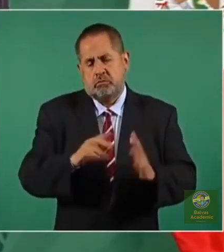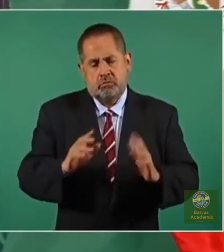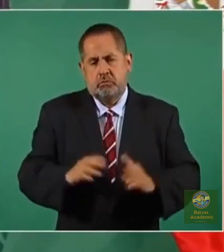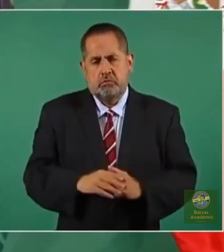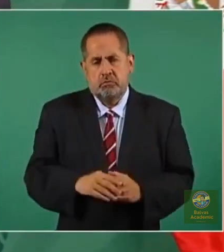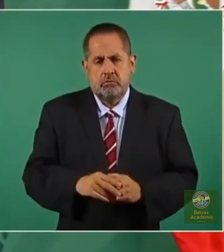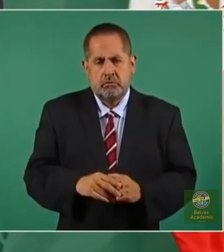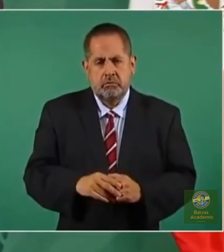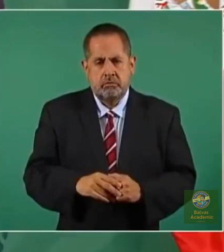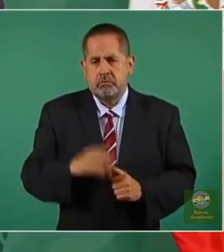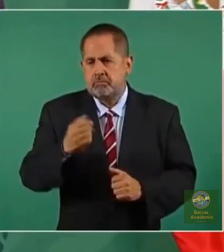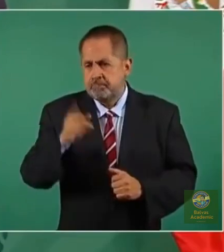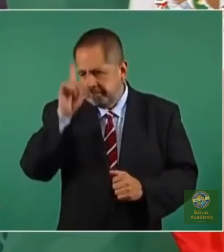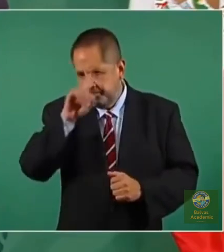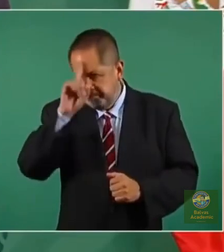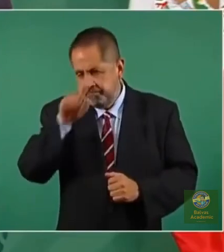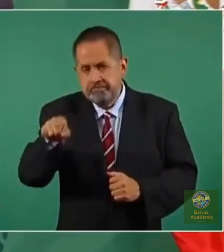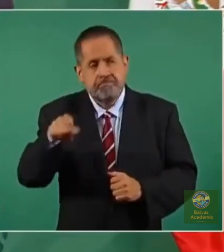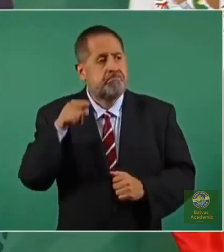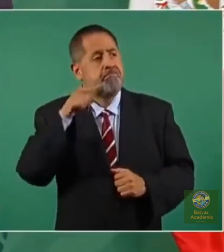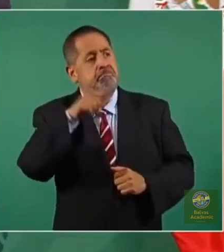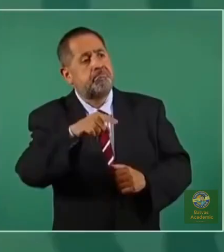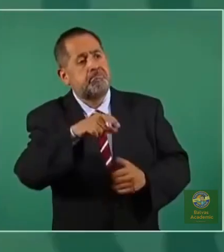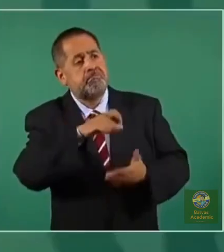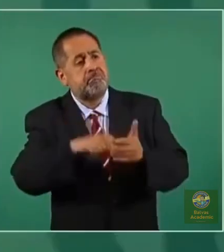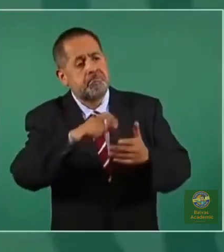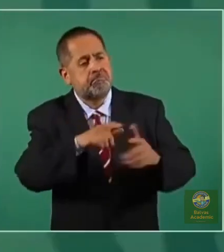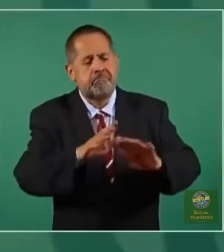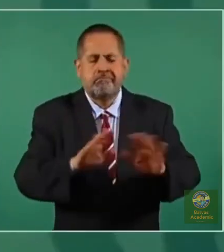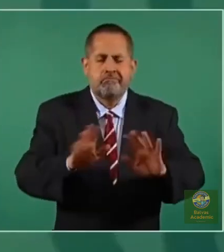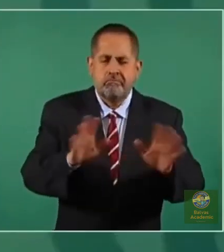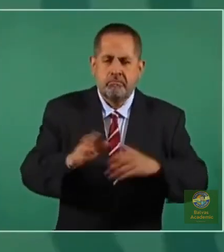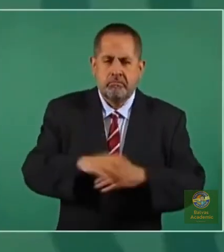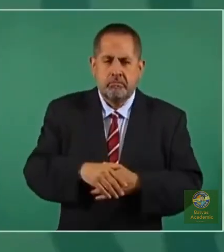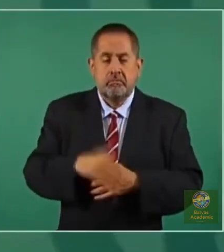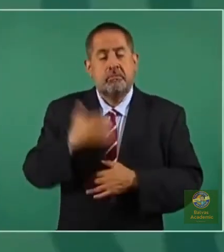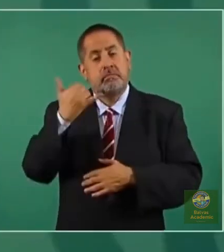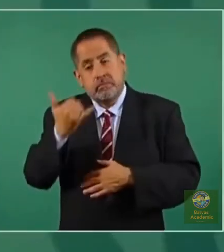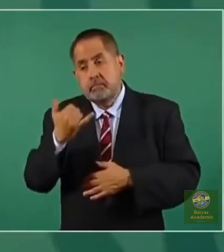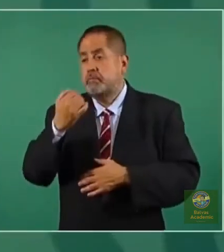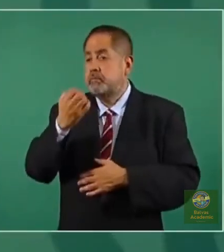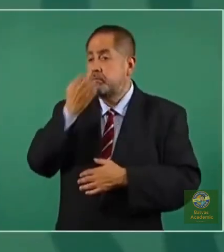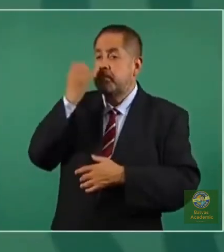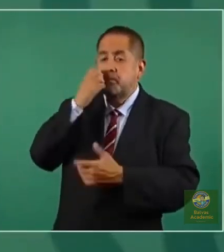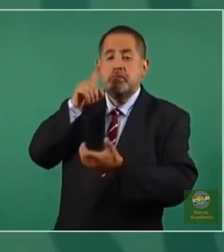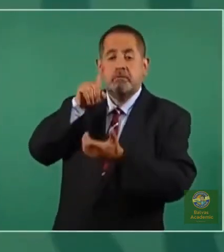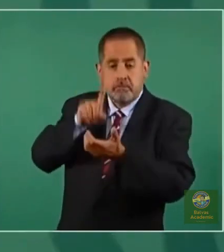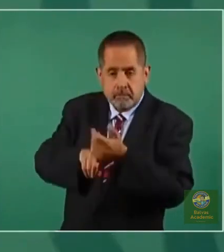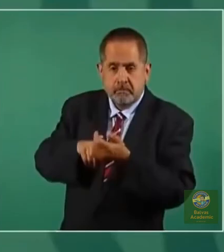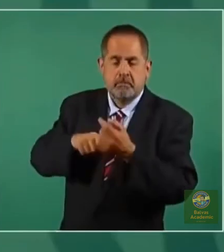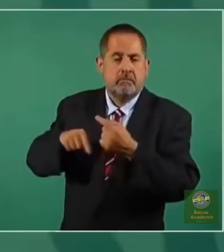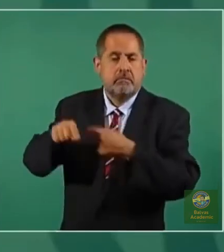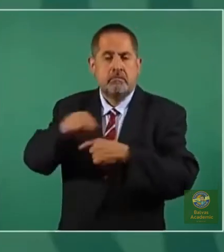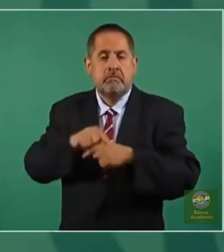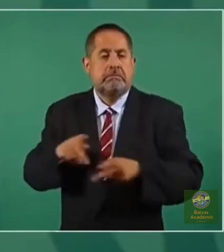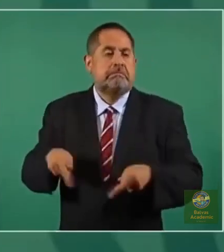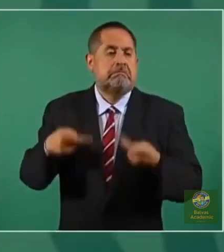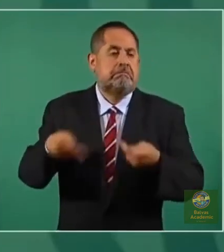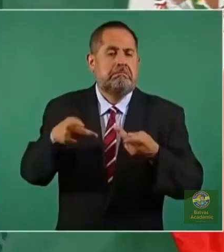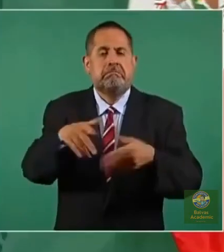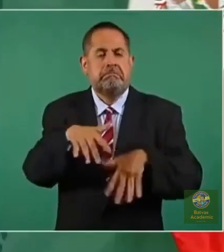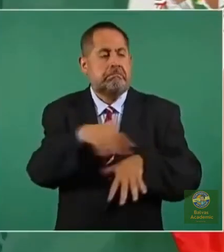y recomendarles que no consuman y y en las escuelas no se permita que se vendan